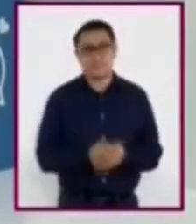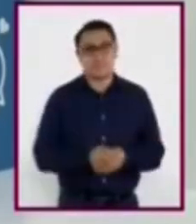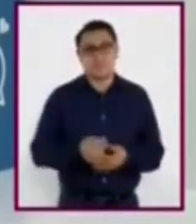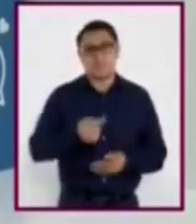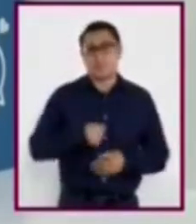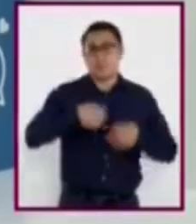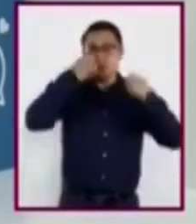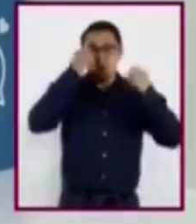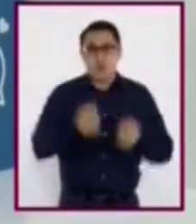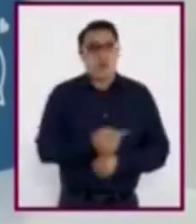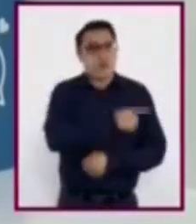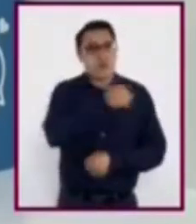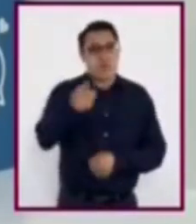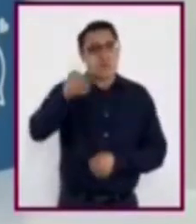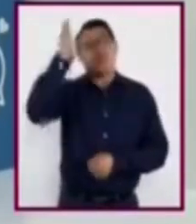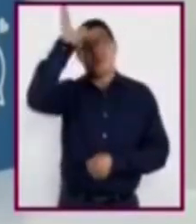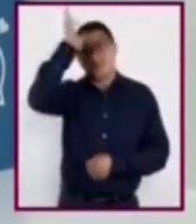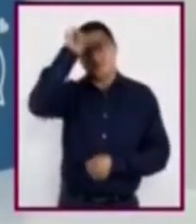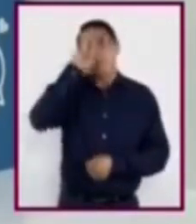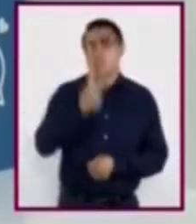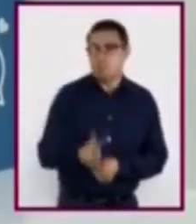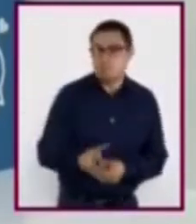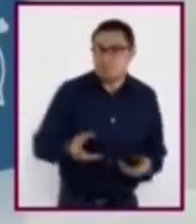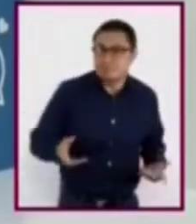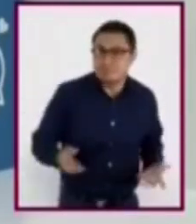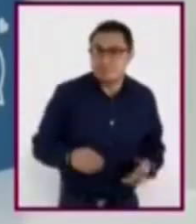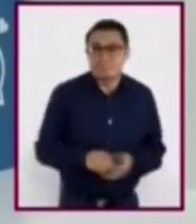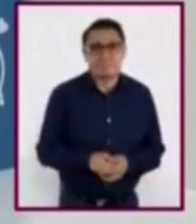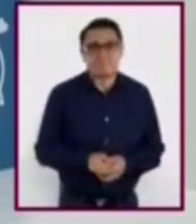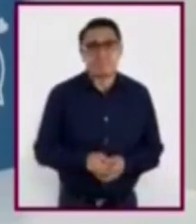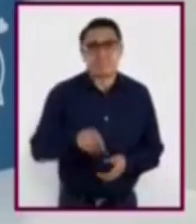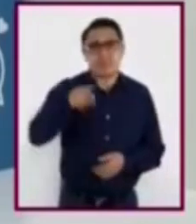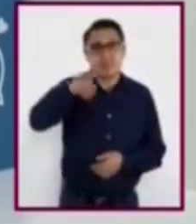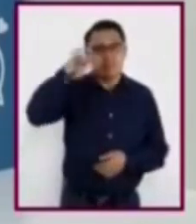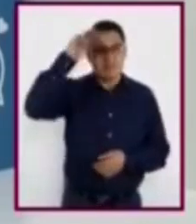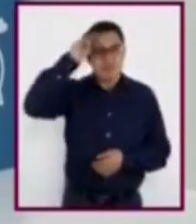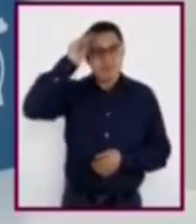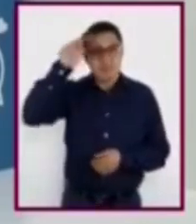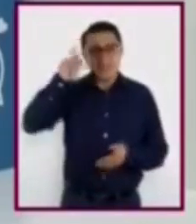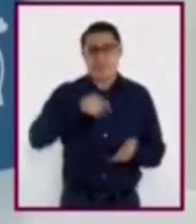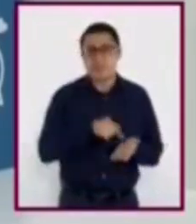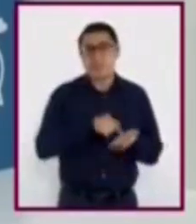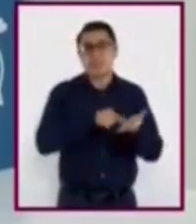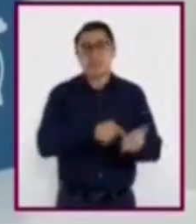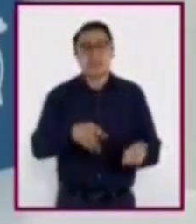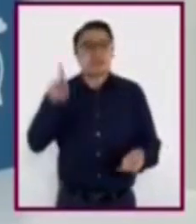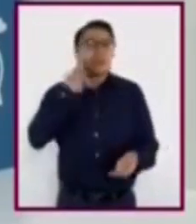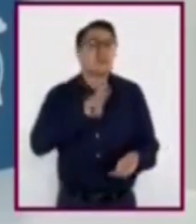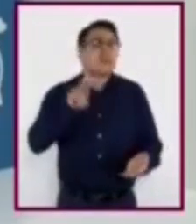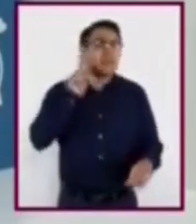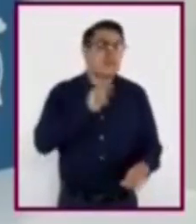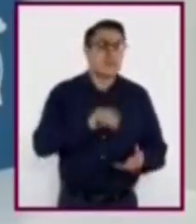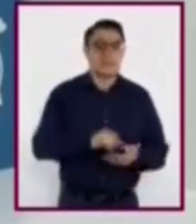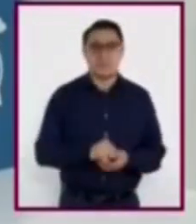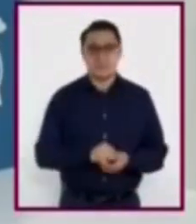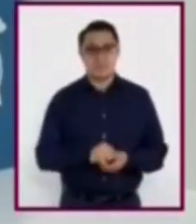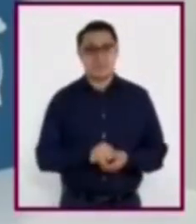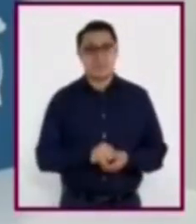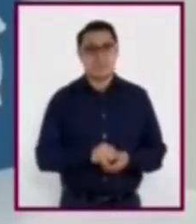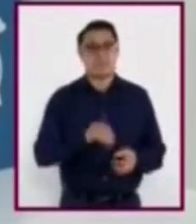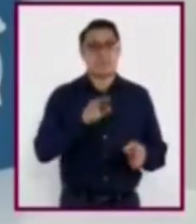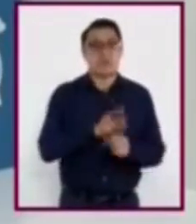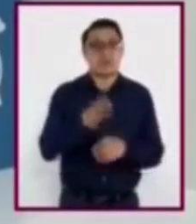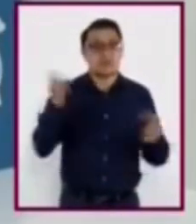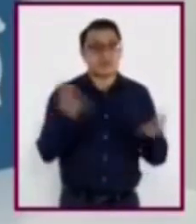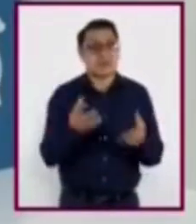están de acuerdo con ellos. ¿No es así? Piensen en el siguiente planteamiento para comprobar. ¿Qué